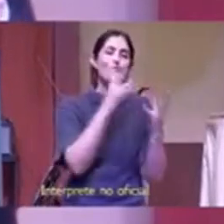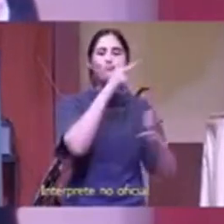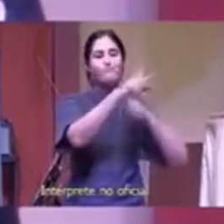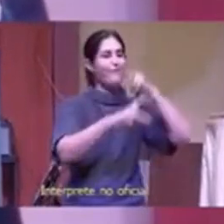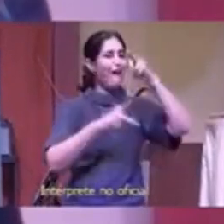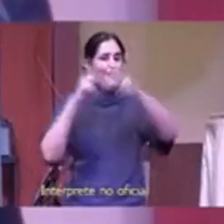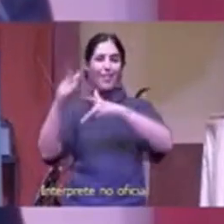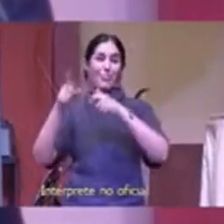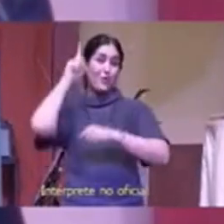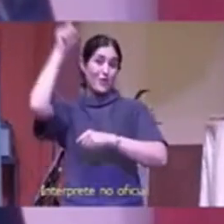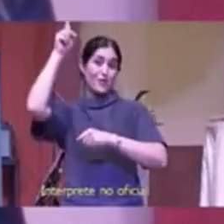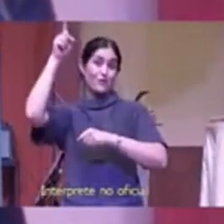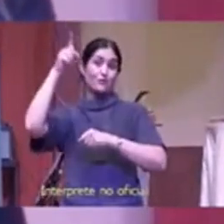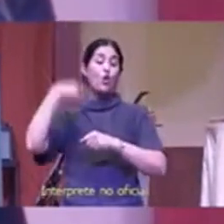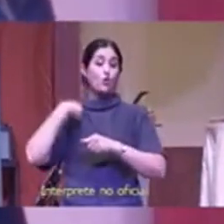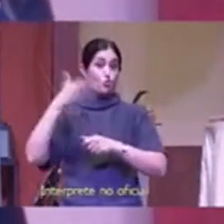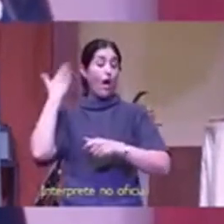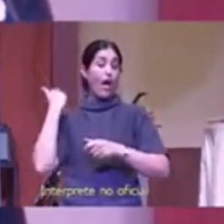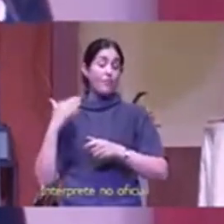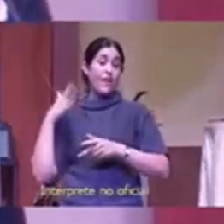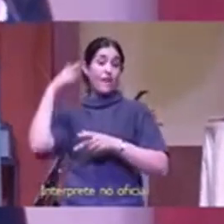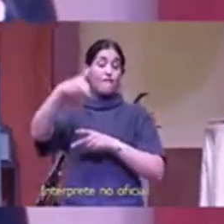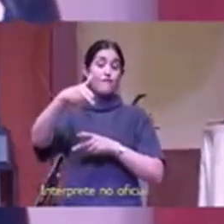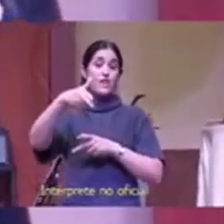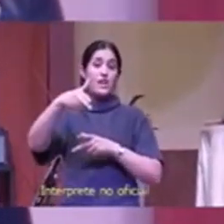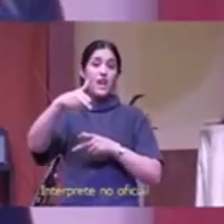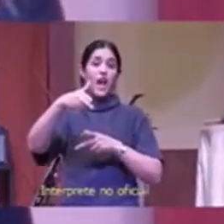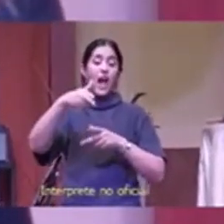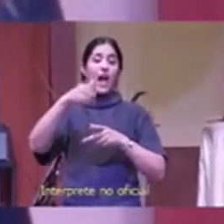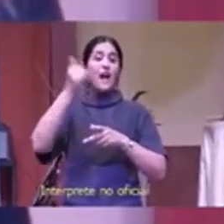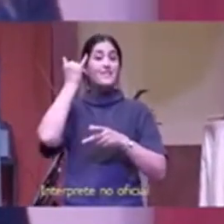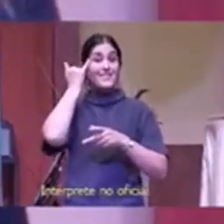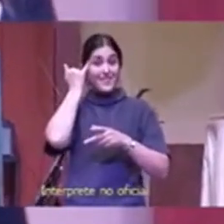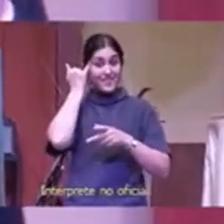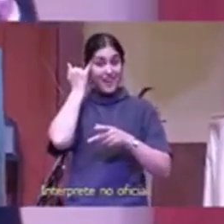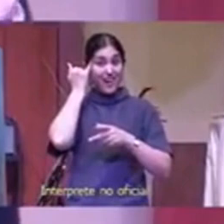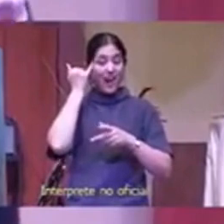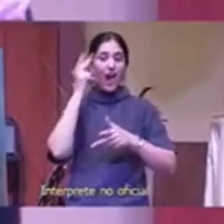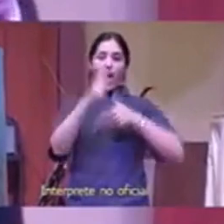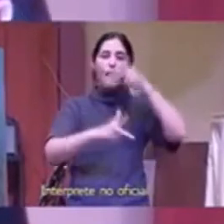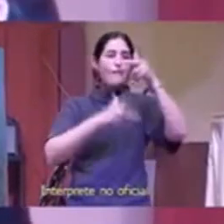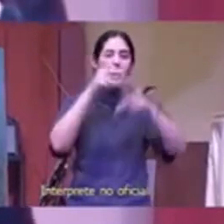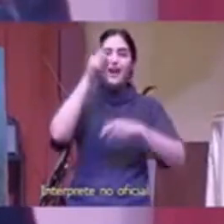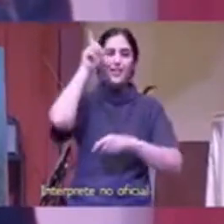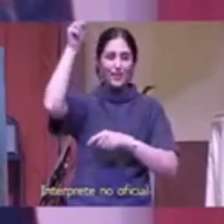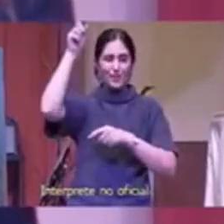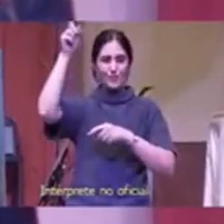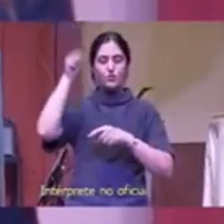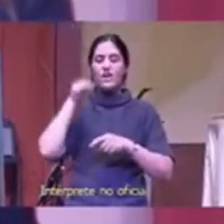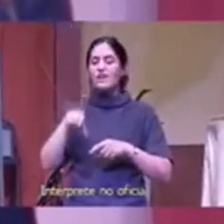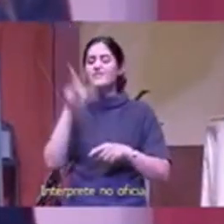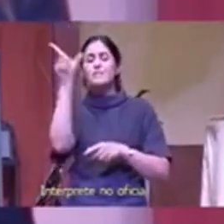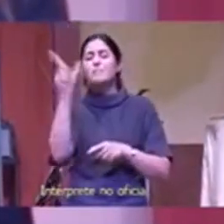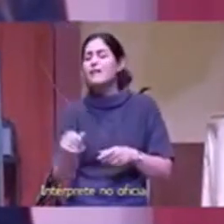en China es un pueblo que amo es un país que amo